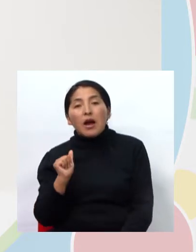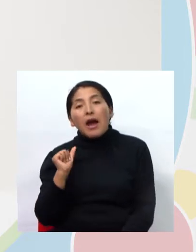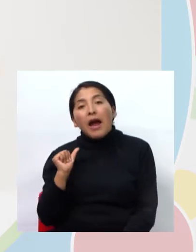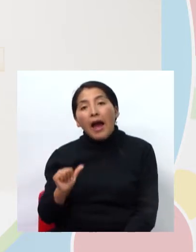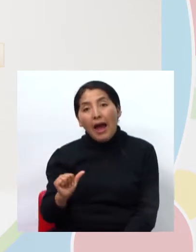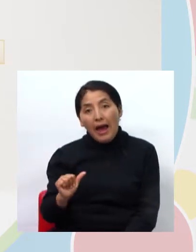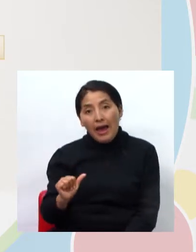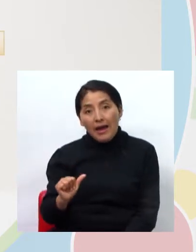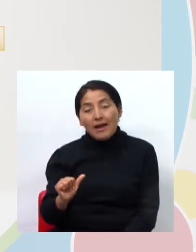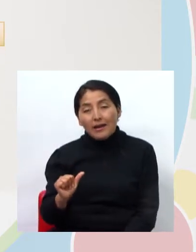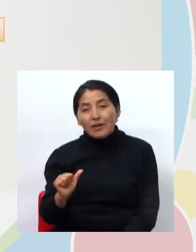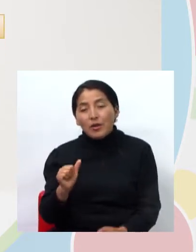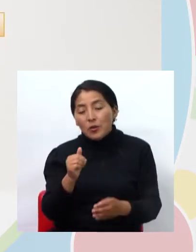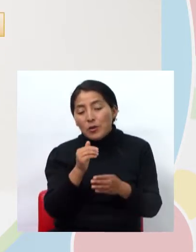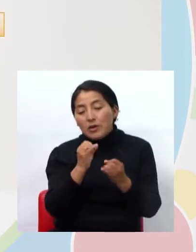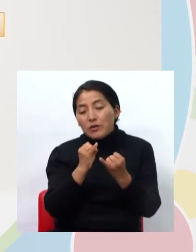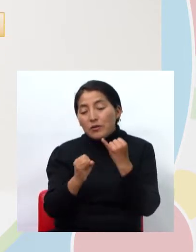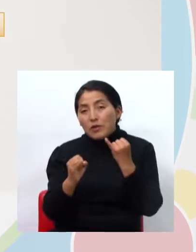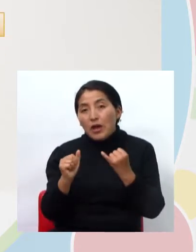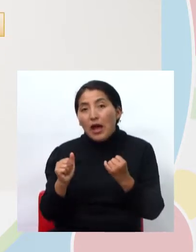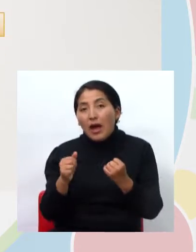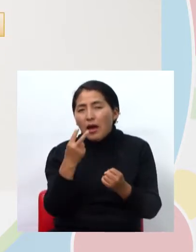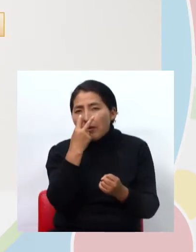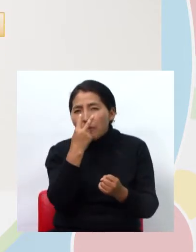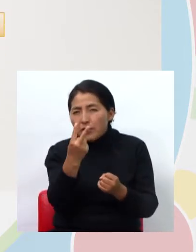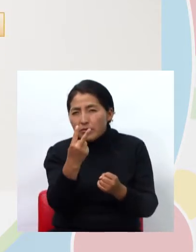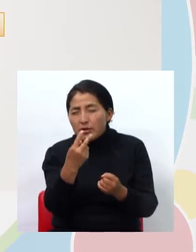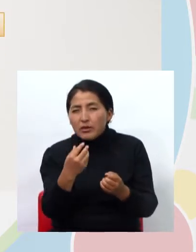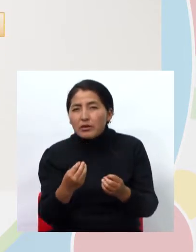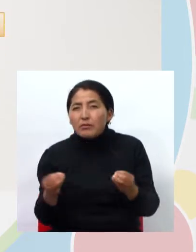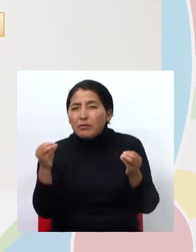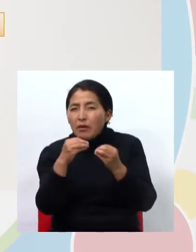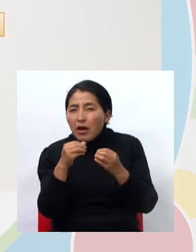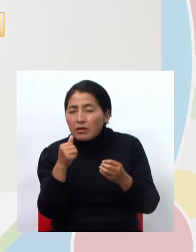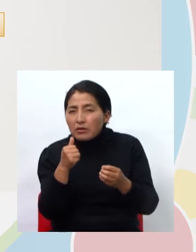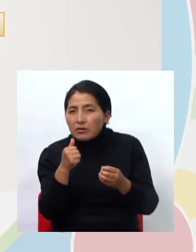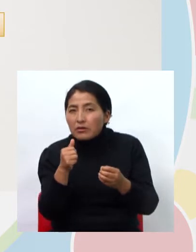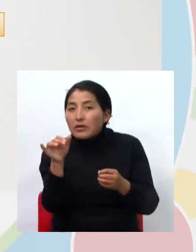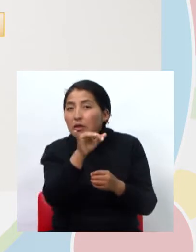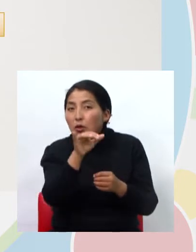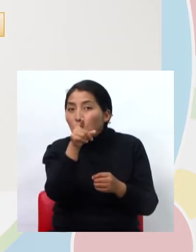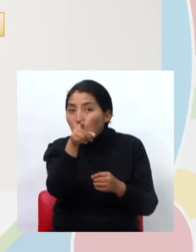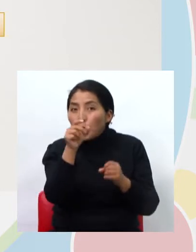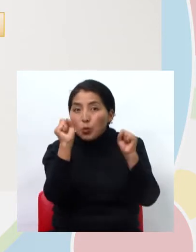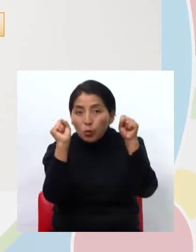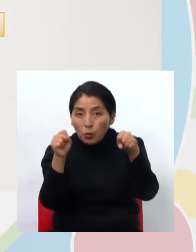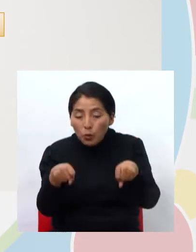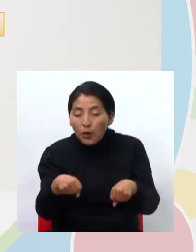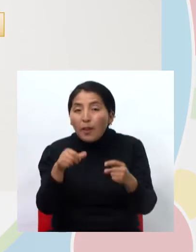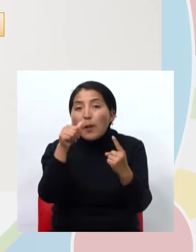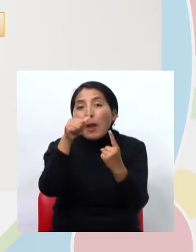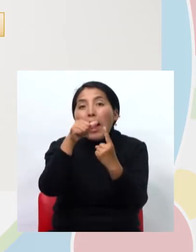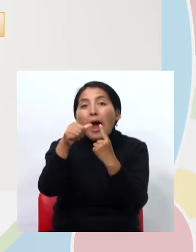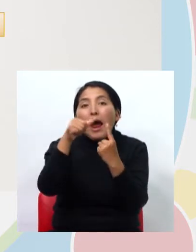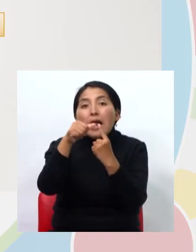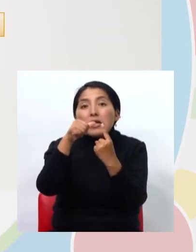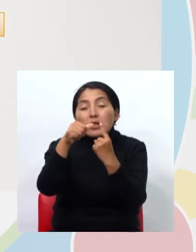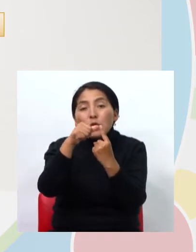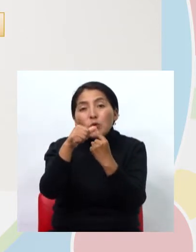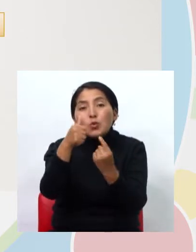de niña. Pero aquí hay un secreto. Miren, observen. También los artículos nos